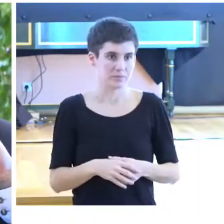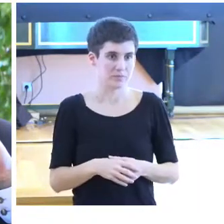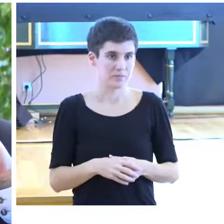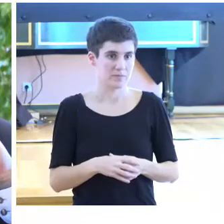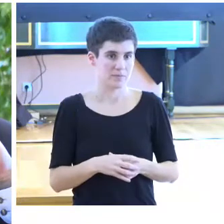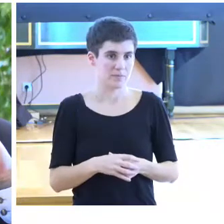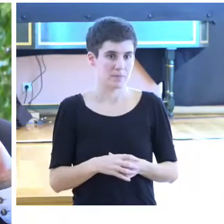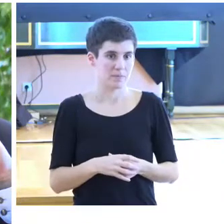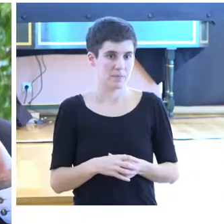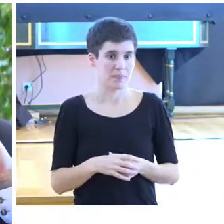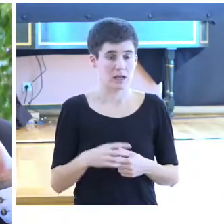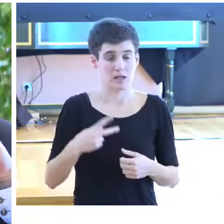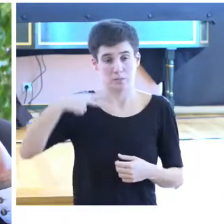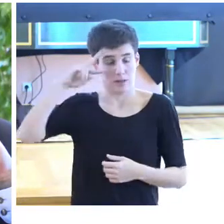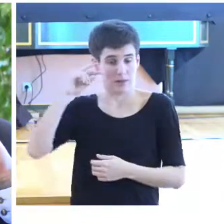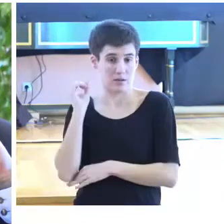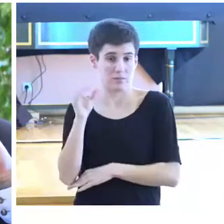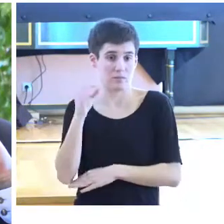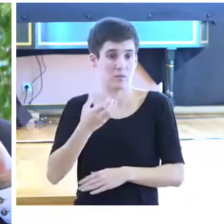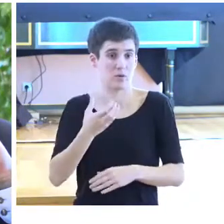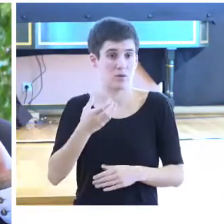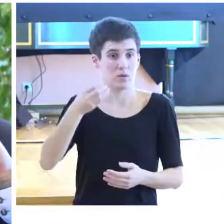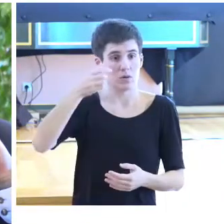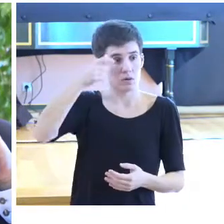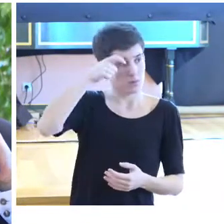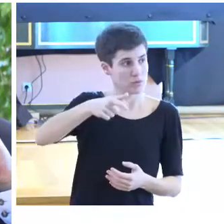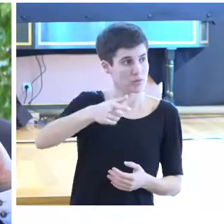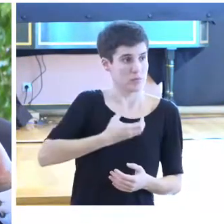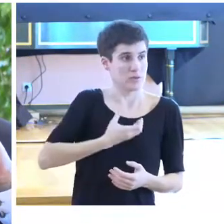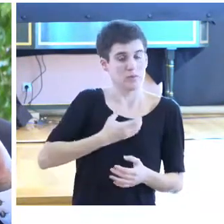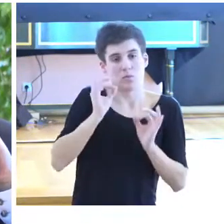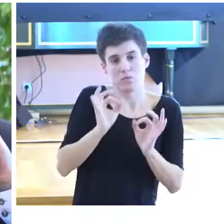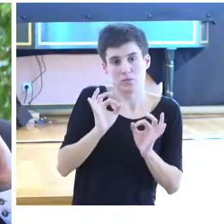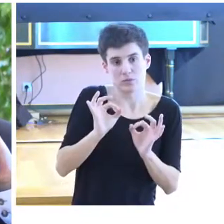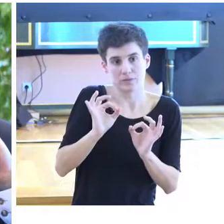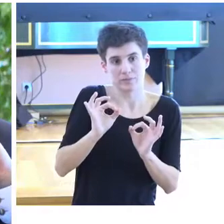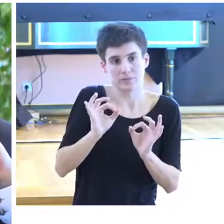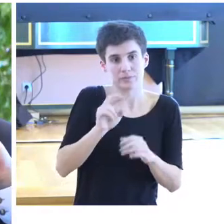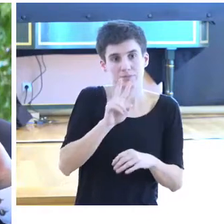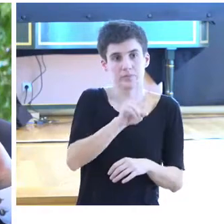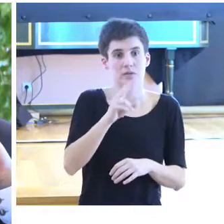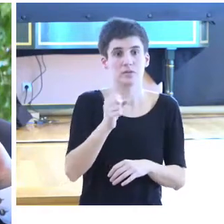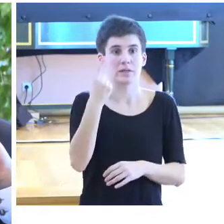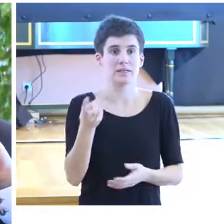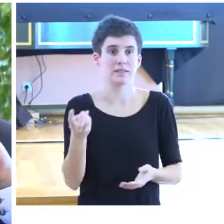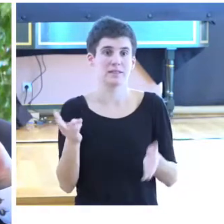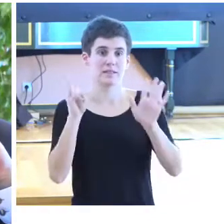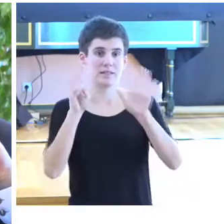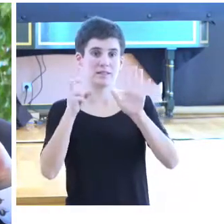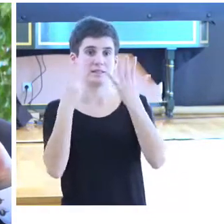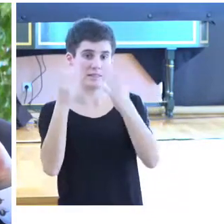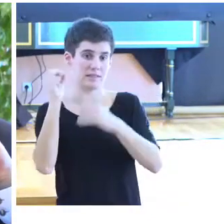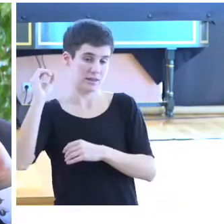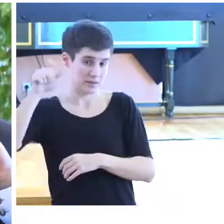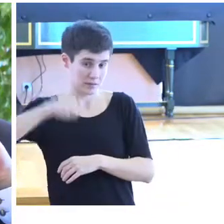Parafrugel se trata de un municipio también muy peculiar. Tiene 22.700 habitantes. Es el más